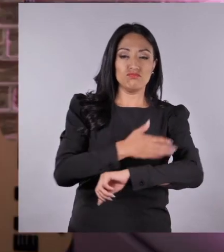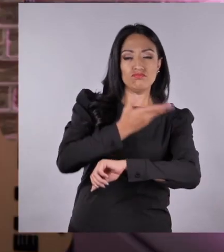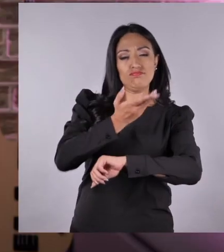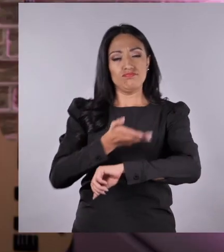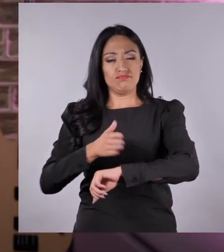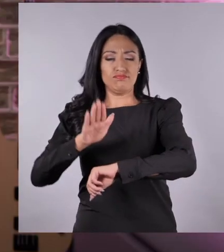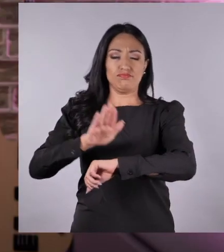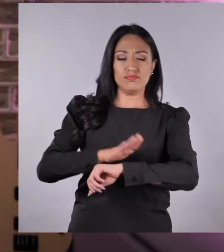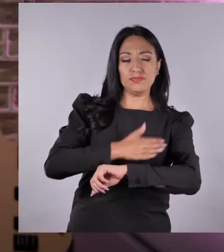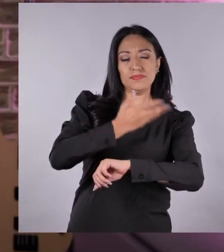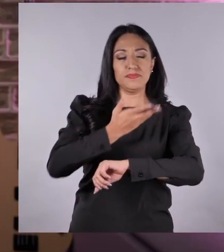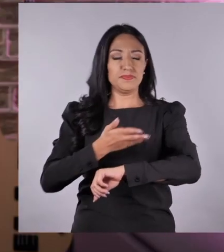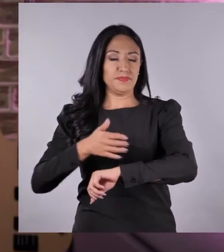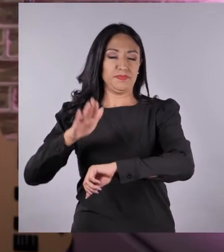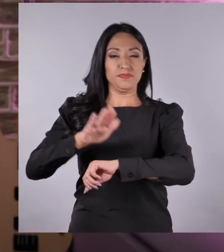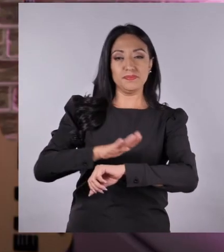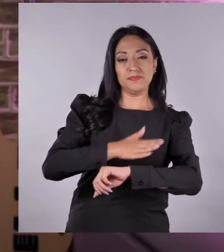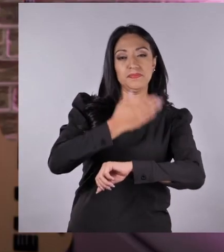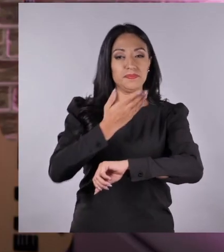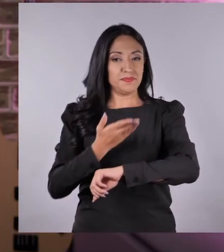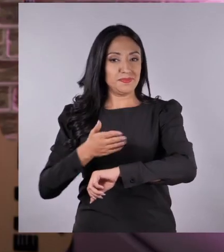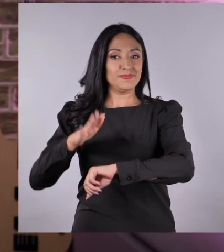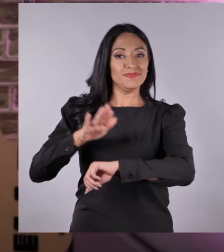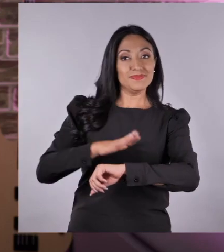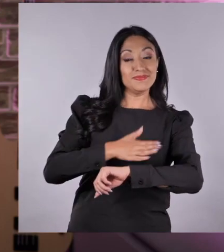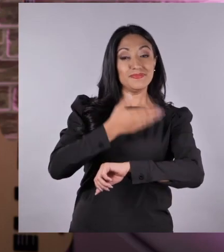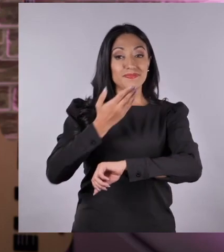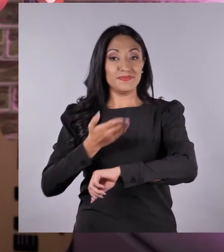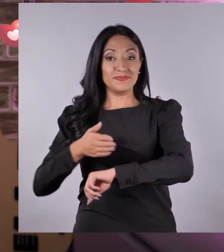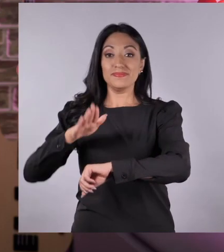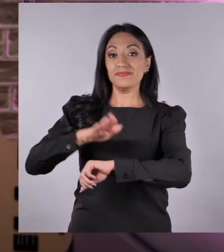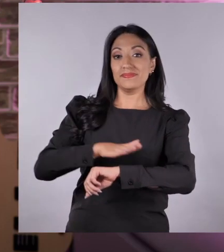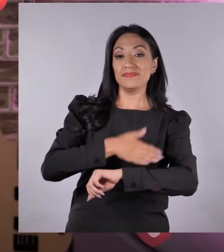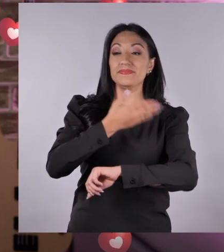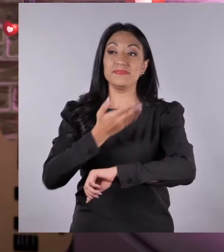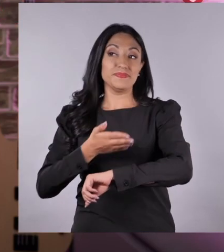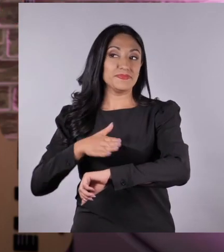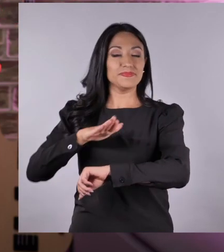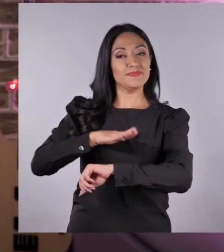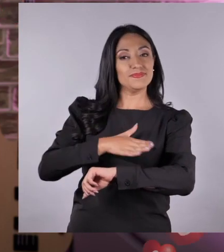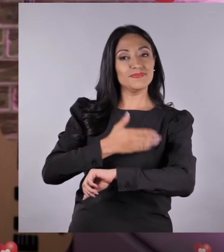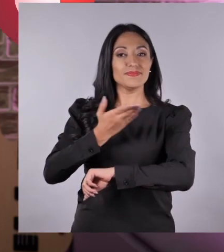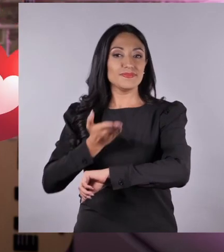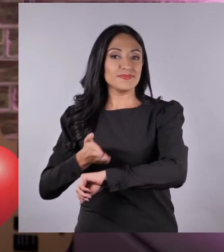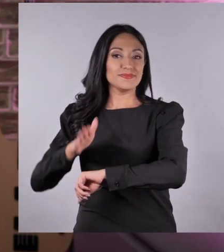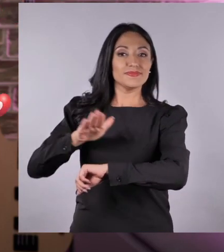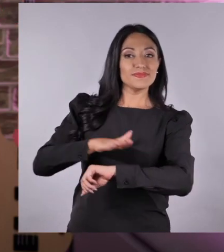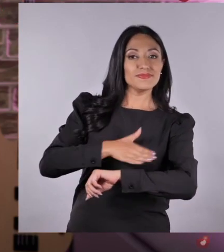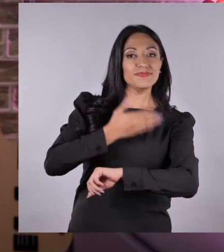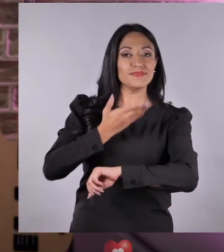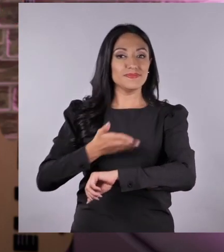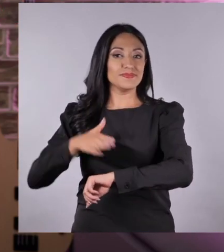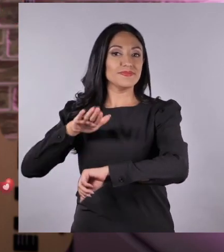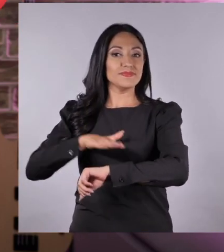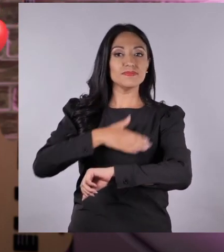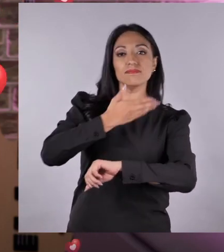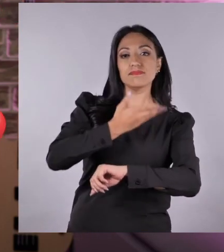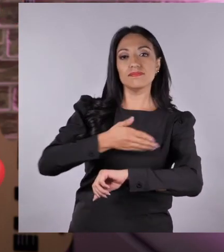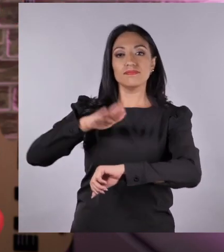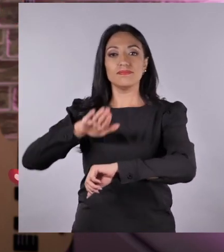Con amor hoy yo quiero cantar, sí, señor, a mi lindo Ecuador.